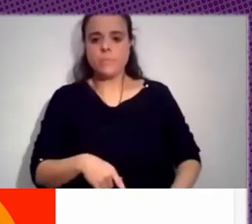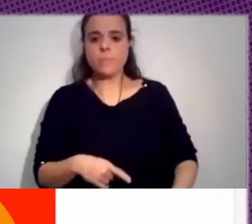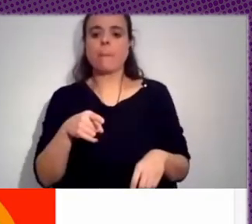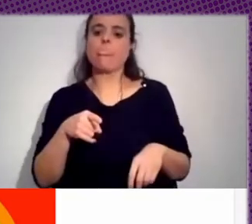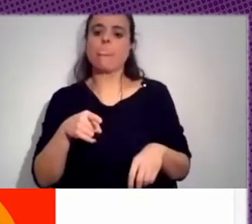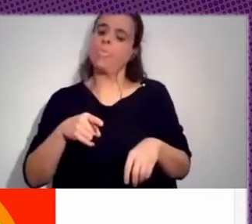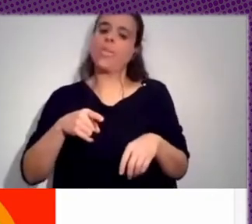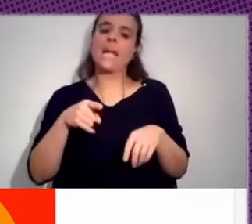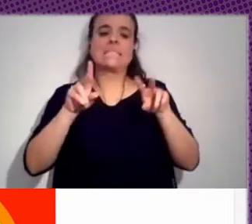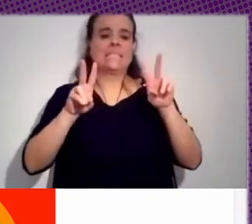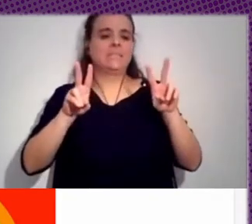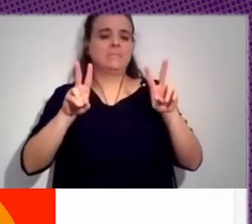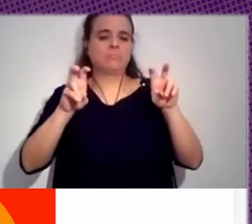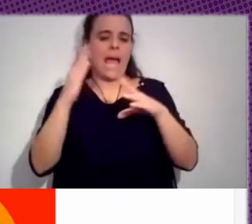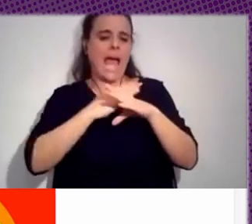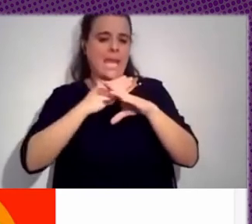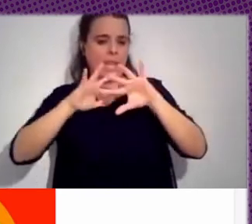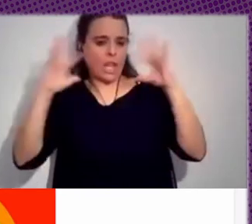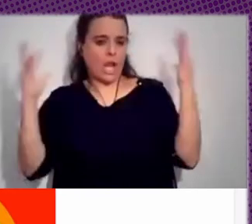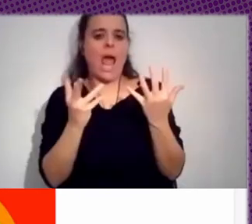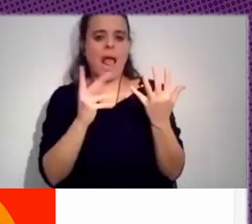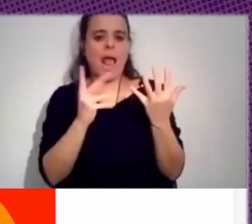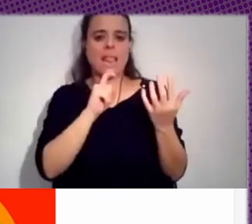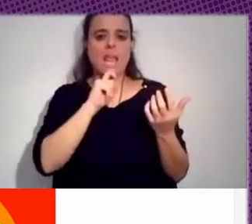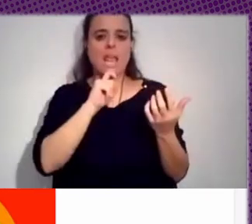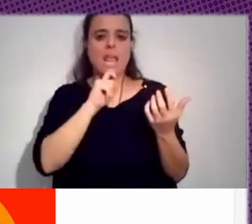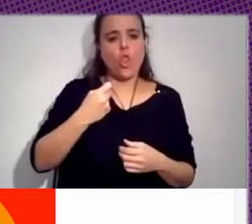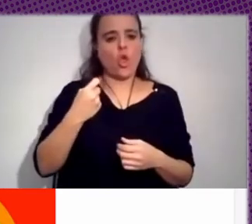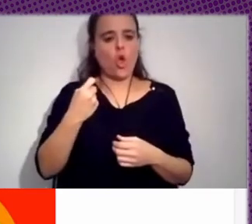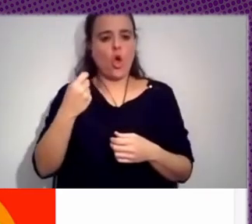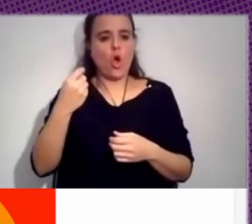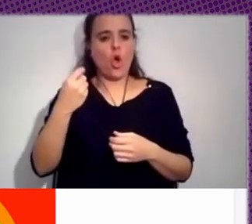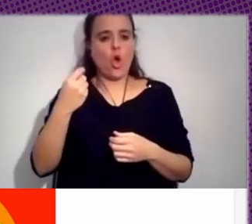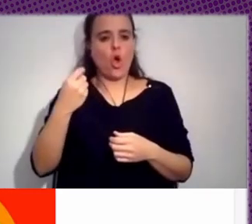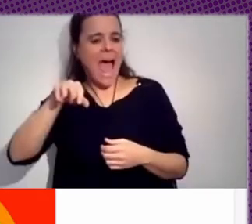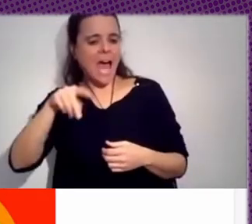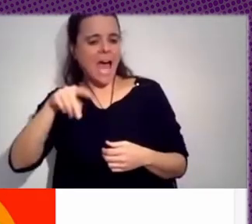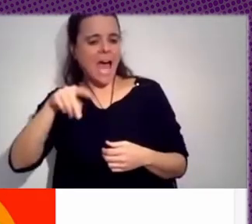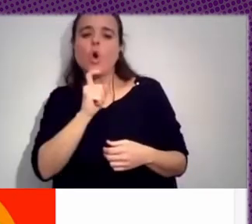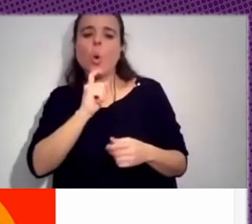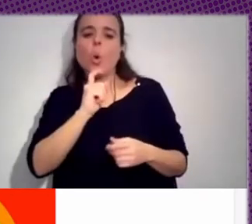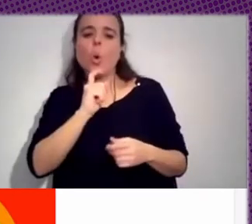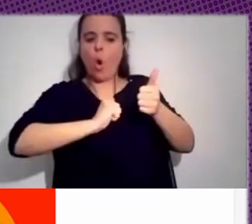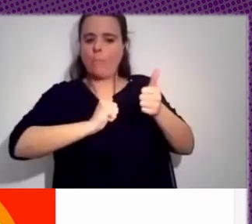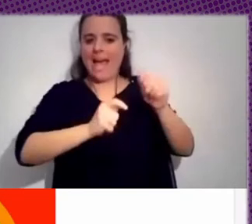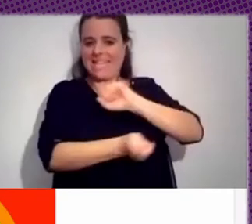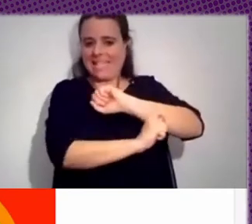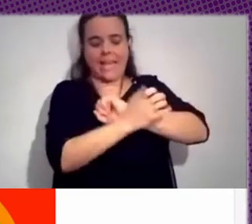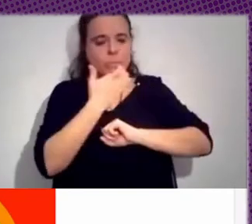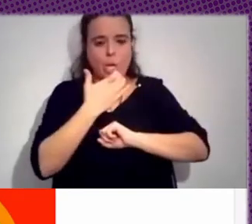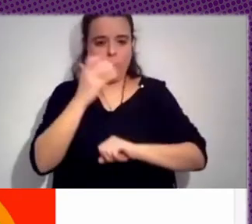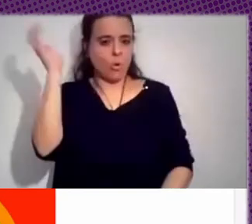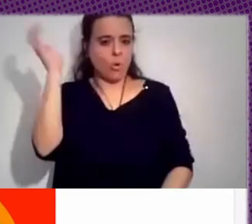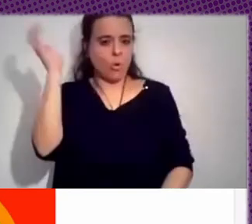que tiene que ver con Steve Bannon y cómo han ido copiando estrategias desde Trump hasta, en el